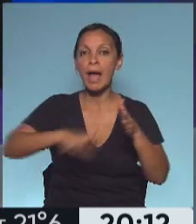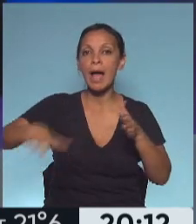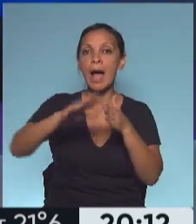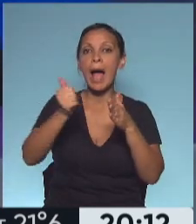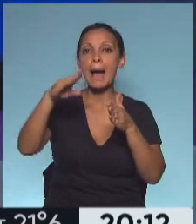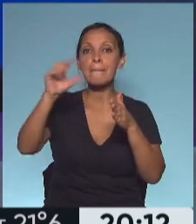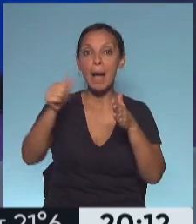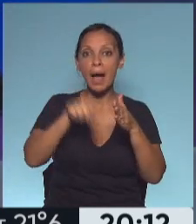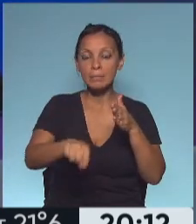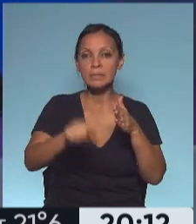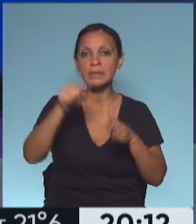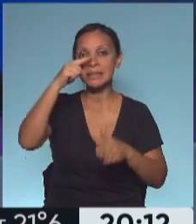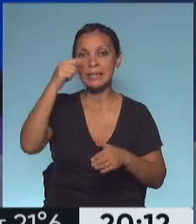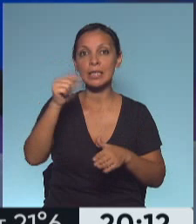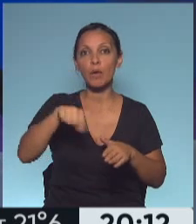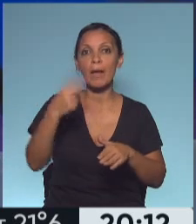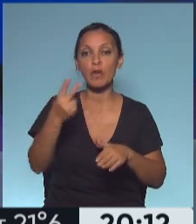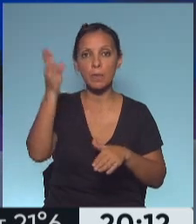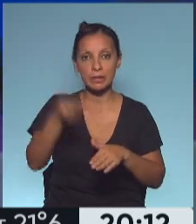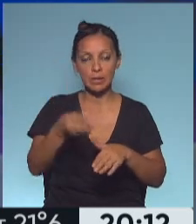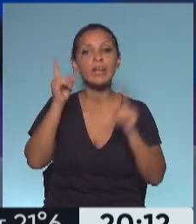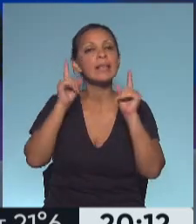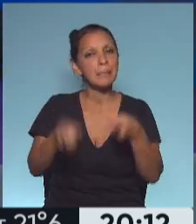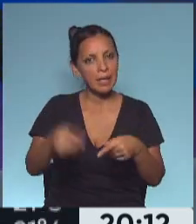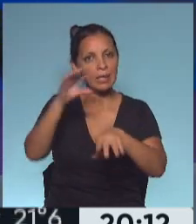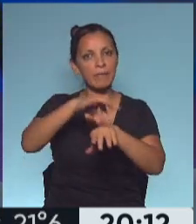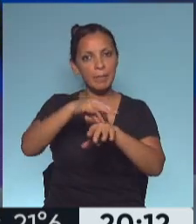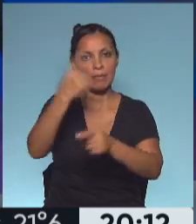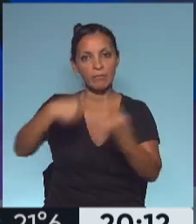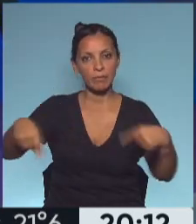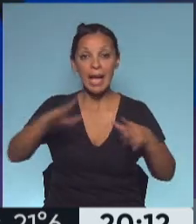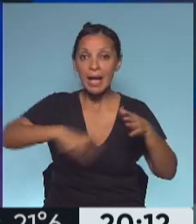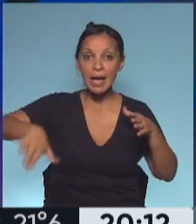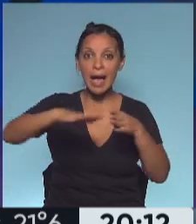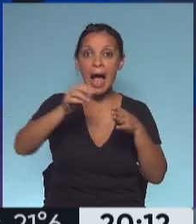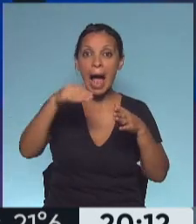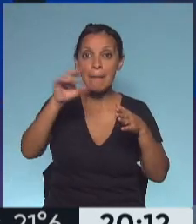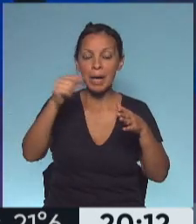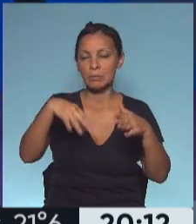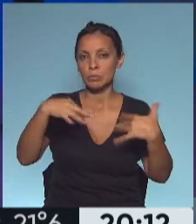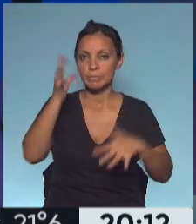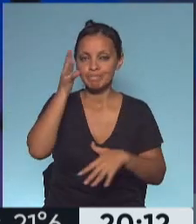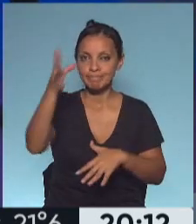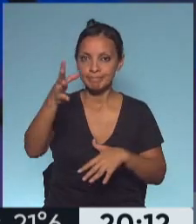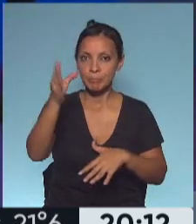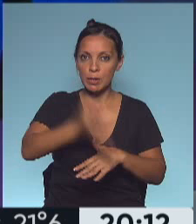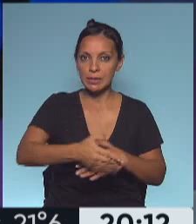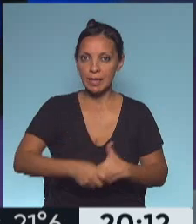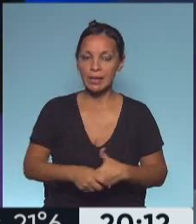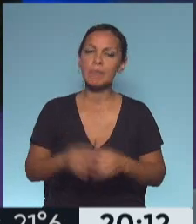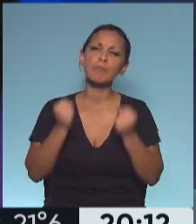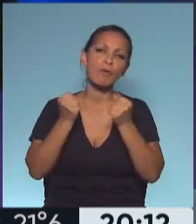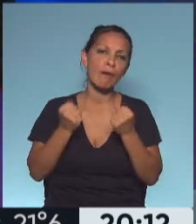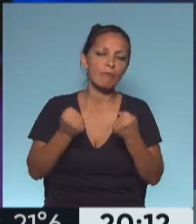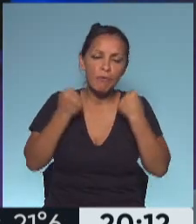del 76,2% también para todas las patologías. Y el del AMBA fundamentalmente es altísimo. Vamos a hacer fuerza, ¿eh? Yo sé que cuesta.